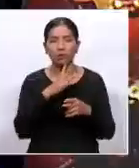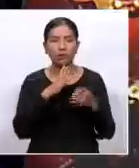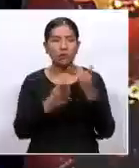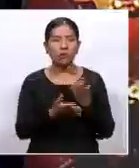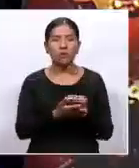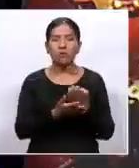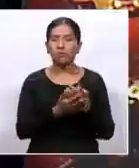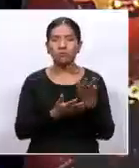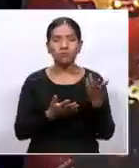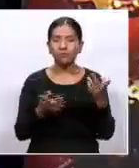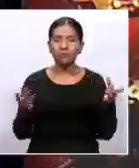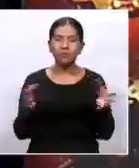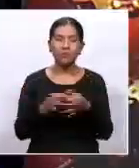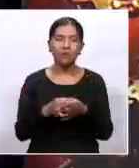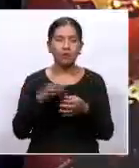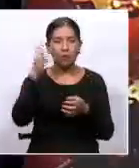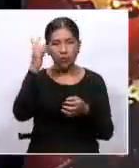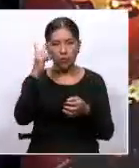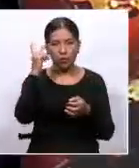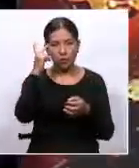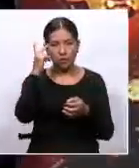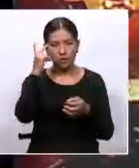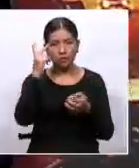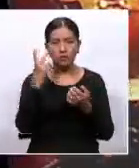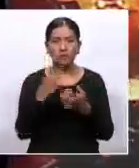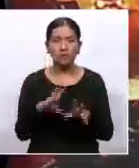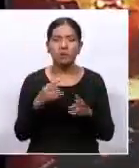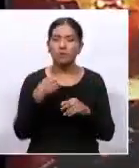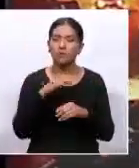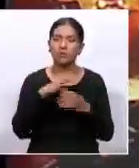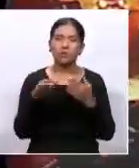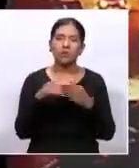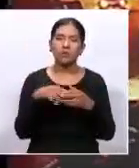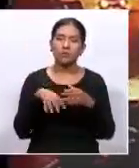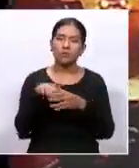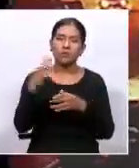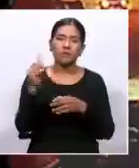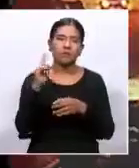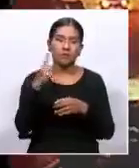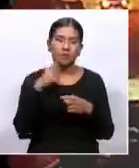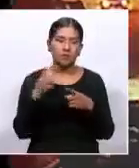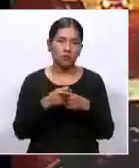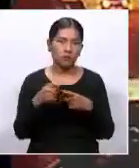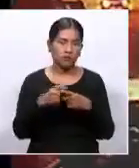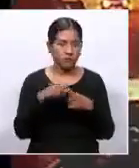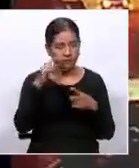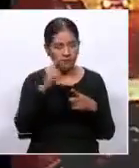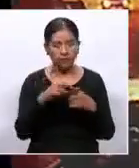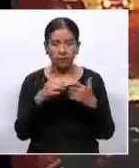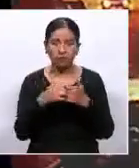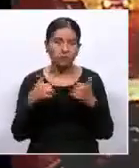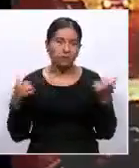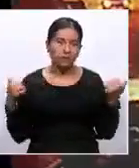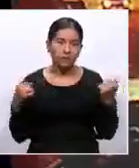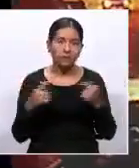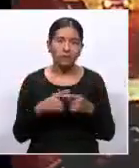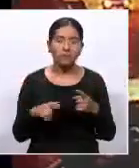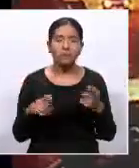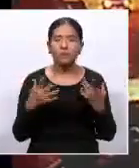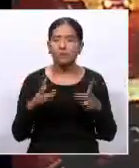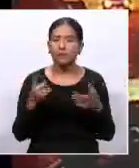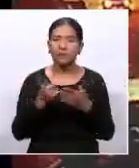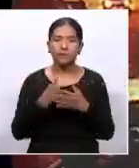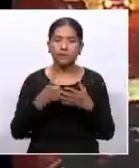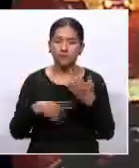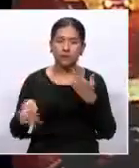de política, aunque se busque, y bajo algunas miradas muy técnicas, muy tecnócratas, separarlas. Todas estas